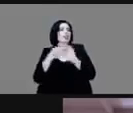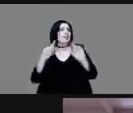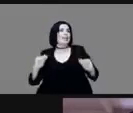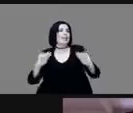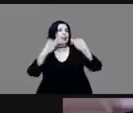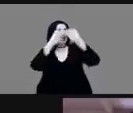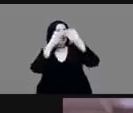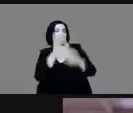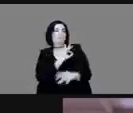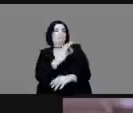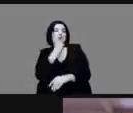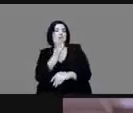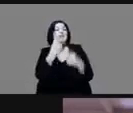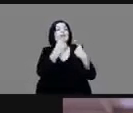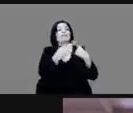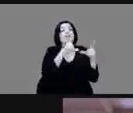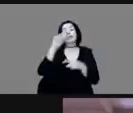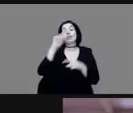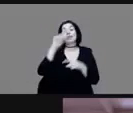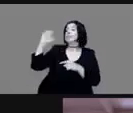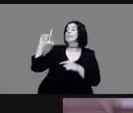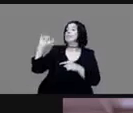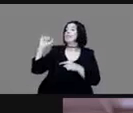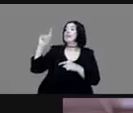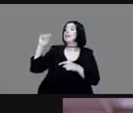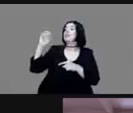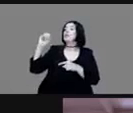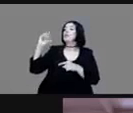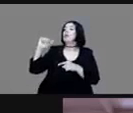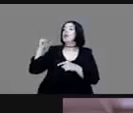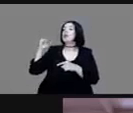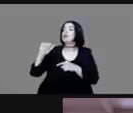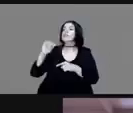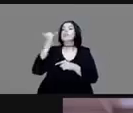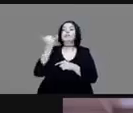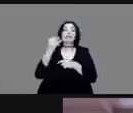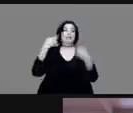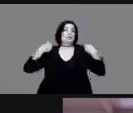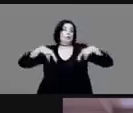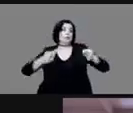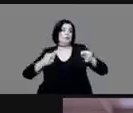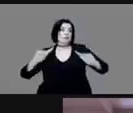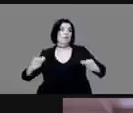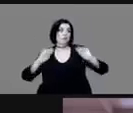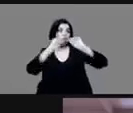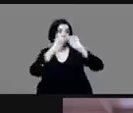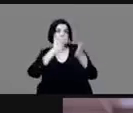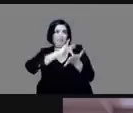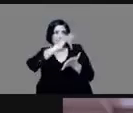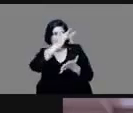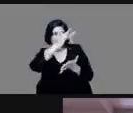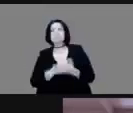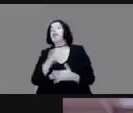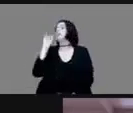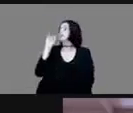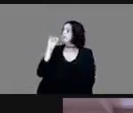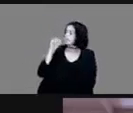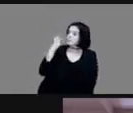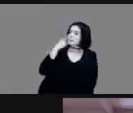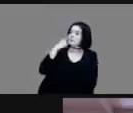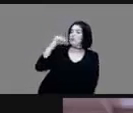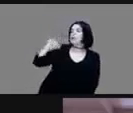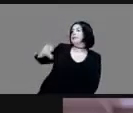el Tlatuani o el representante de Tlatelolco y el Tlatuani mexica. Sí. Fíjate que es interesante